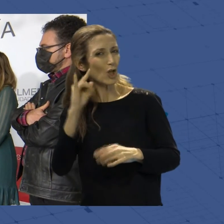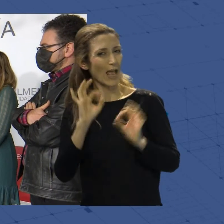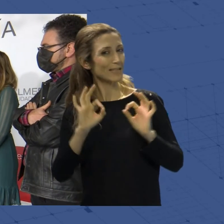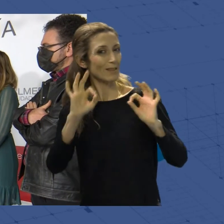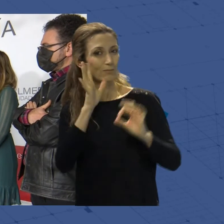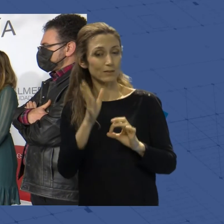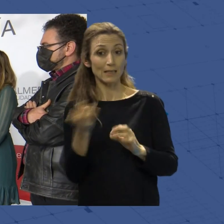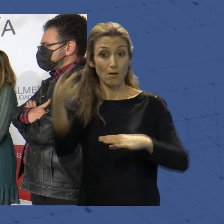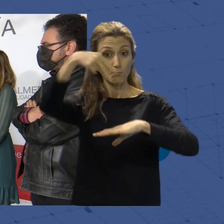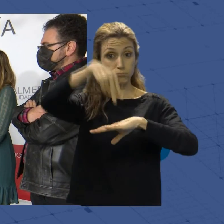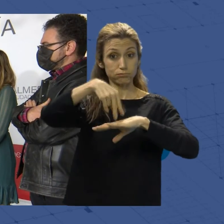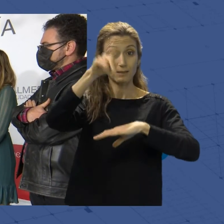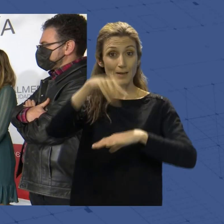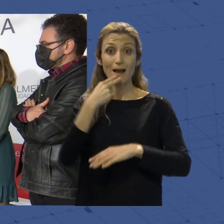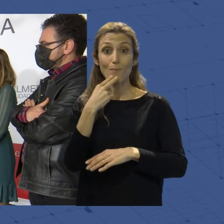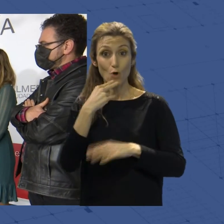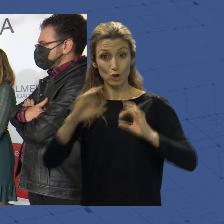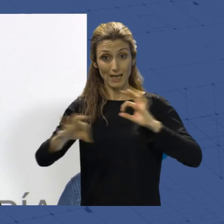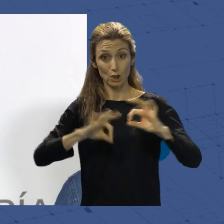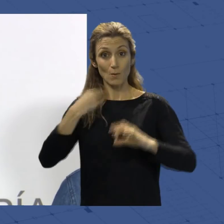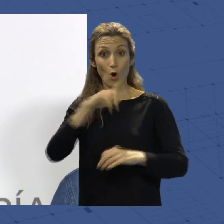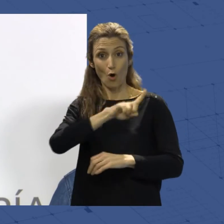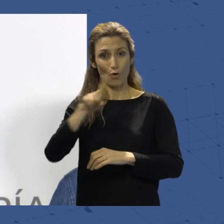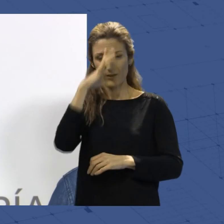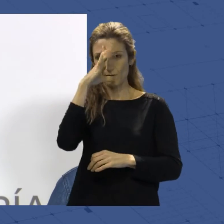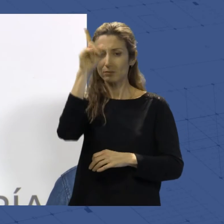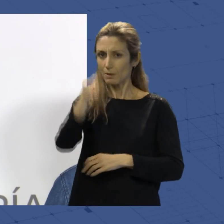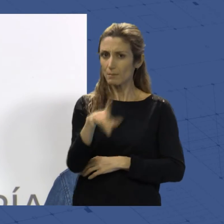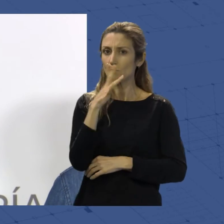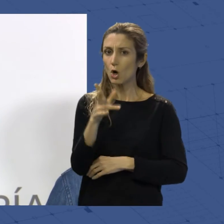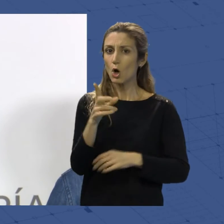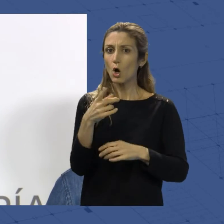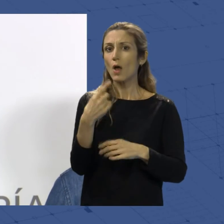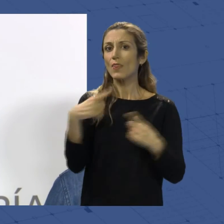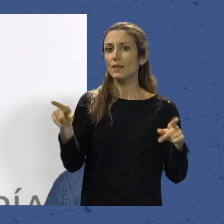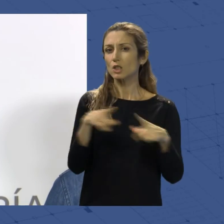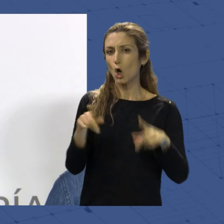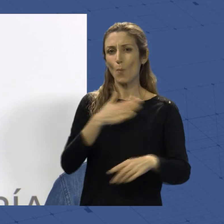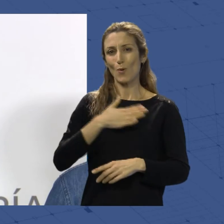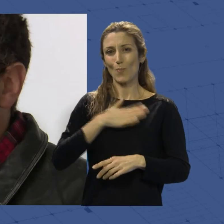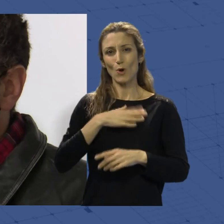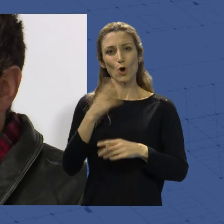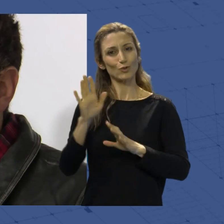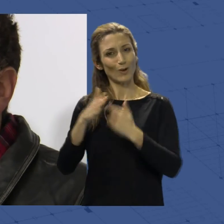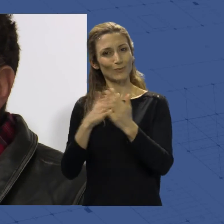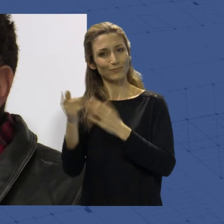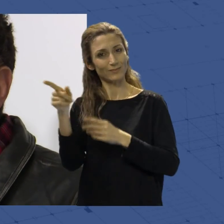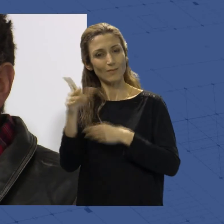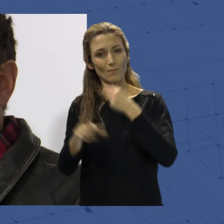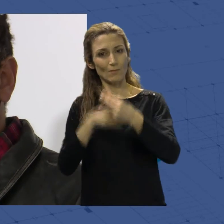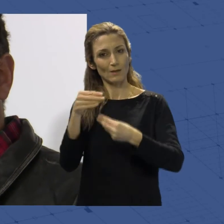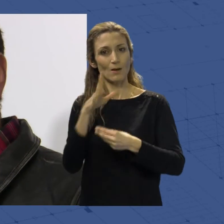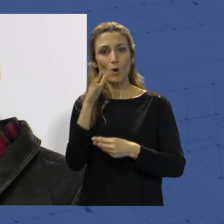se subirán a las tablas del Apolo River Band el 11 de febrero, presentando el disco de temas propios que van a grabar próximamente. El